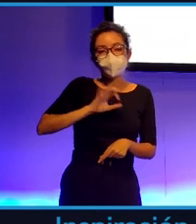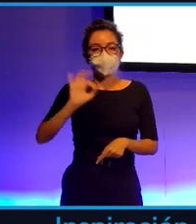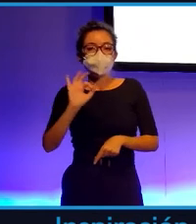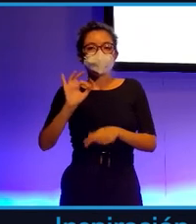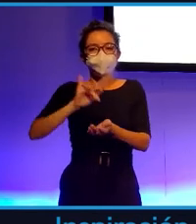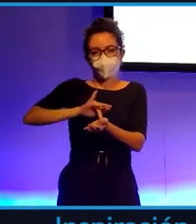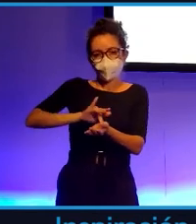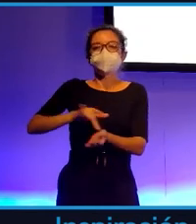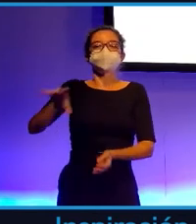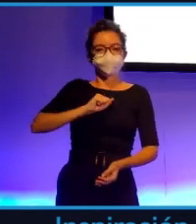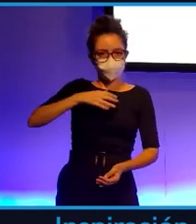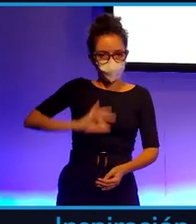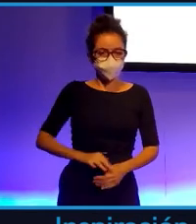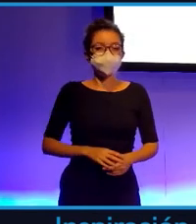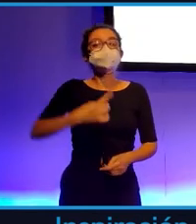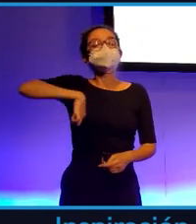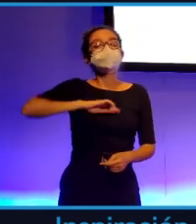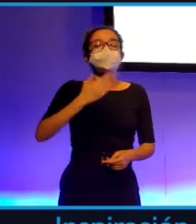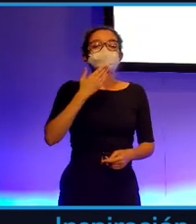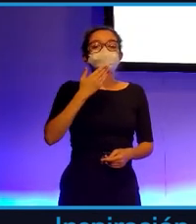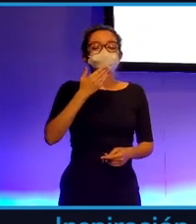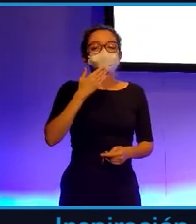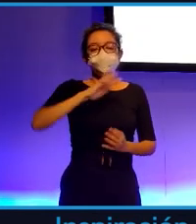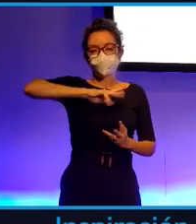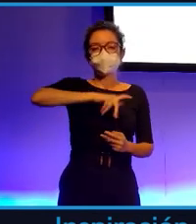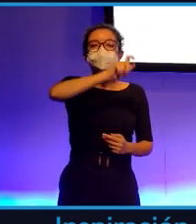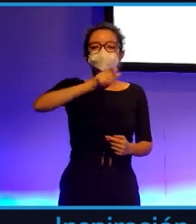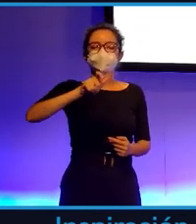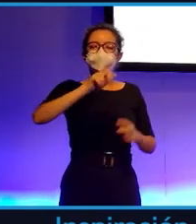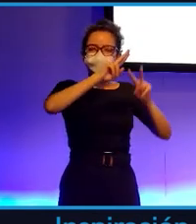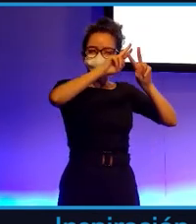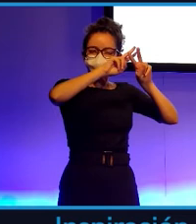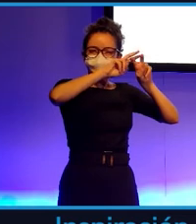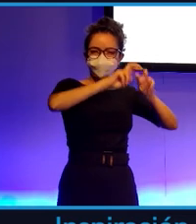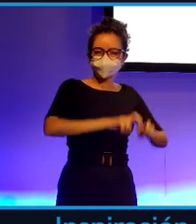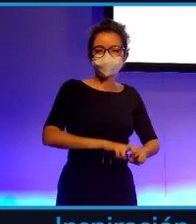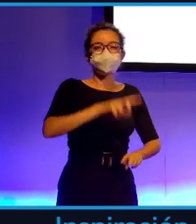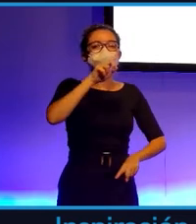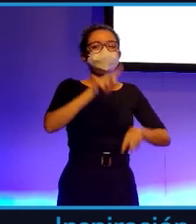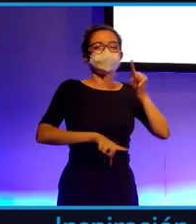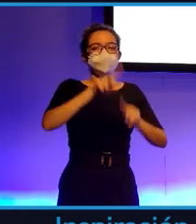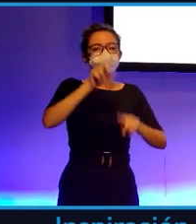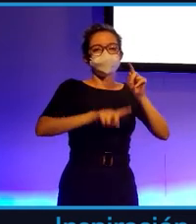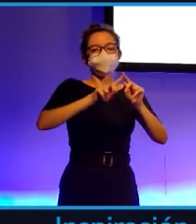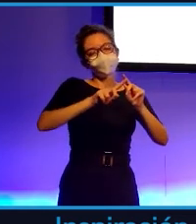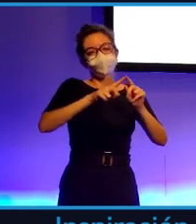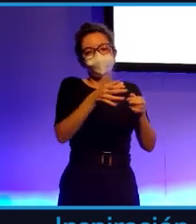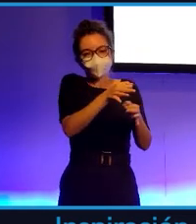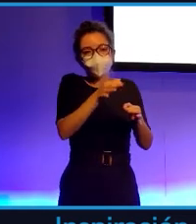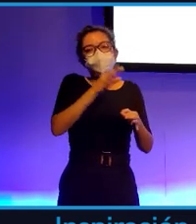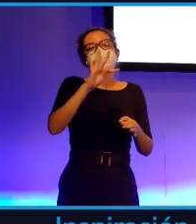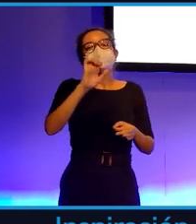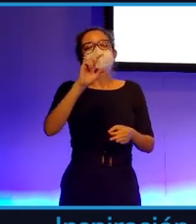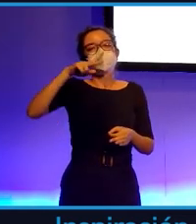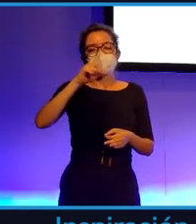Nosotros estudiamos la edad biológica de las personas a partir de la longitud de los telómeros. Los telómeros es lo que protege